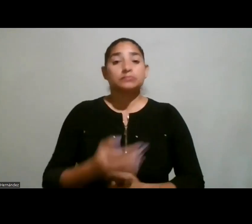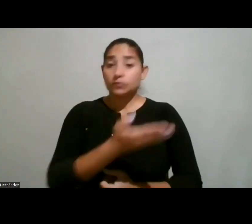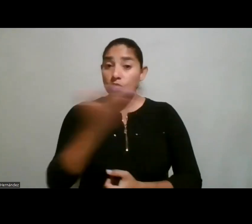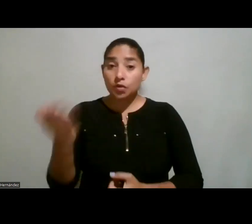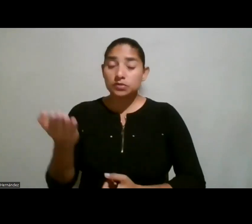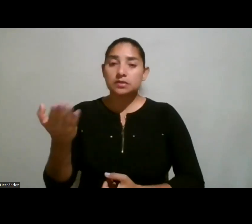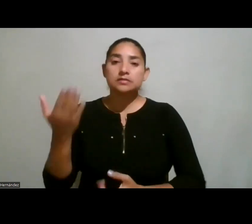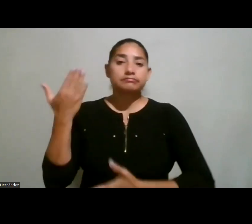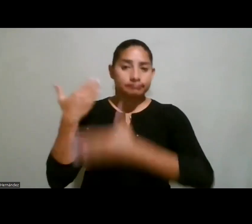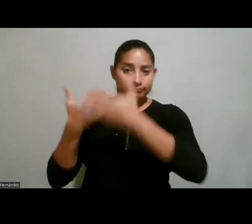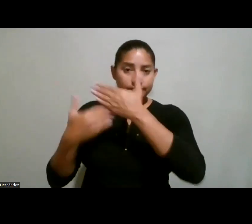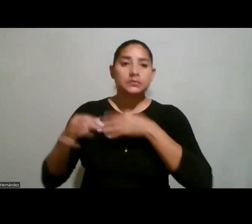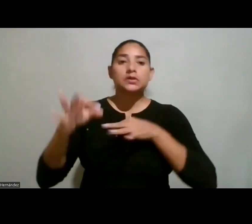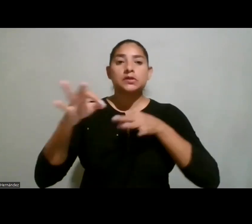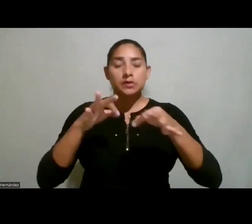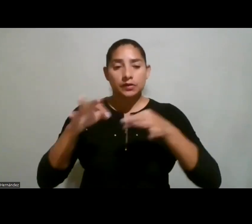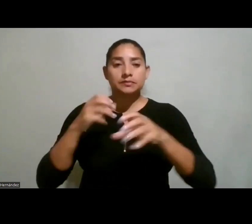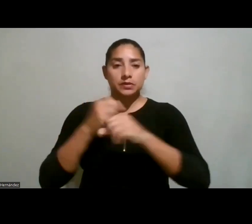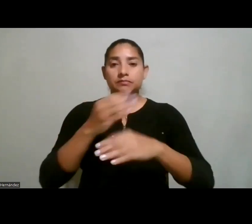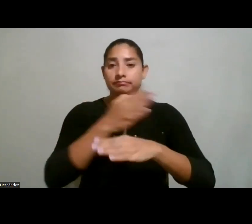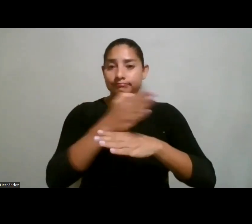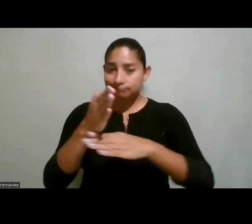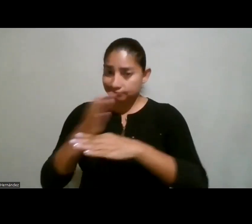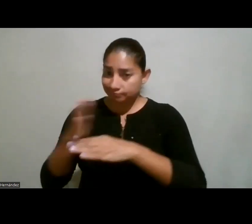habrán podido escuchar de lo que se compartió,